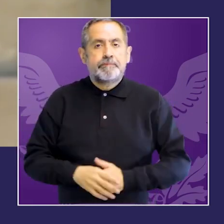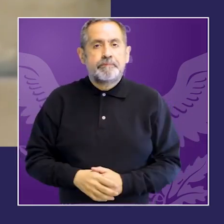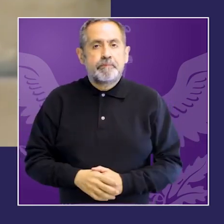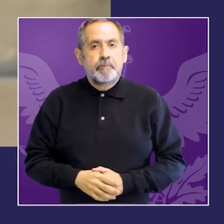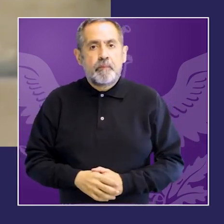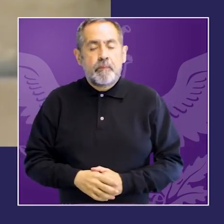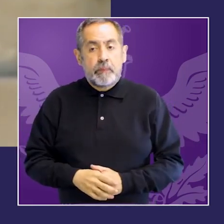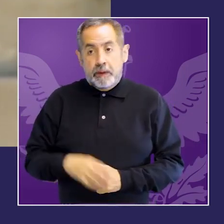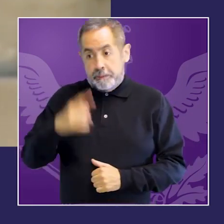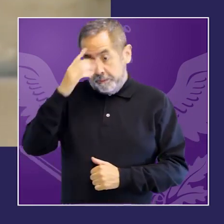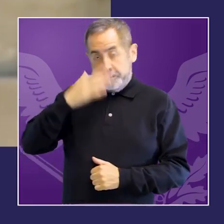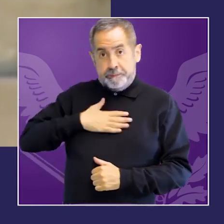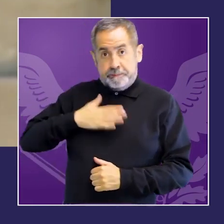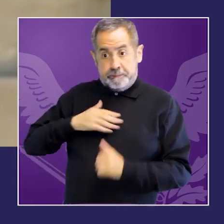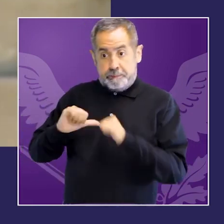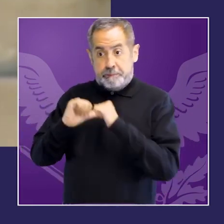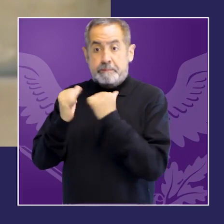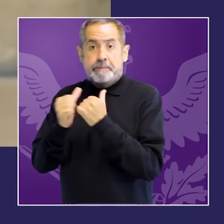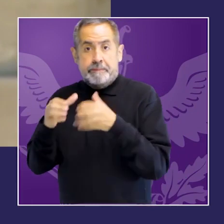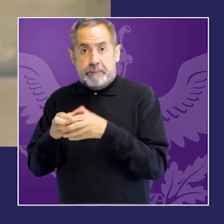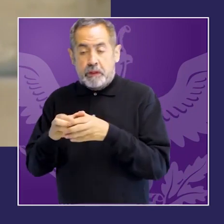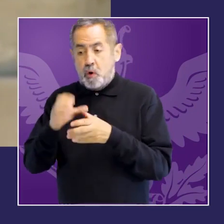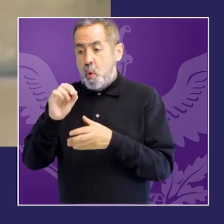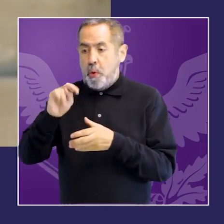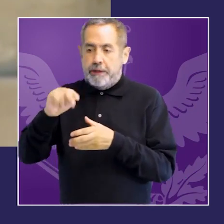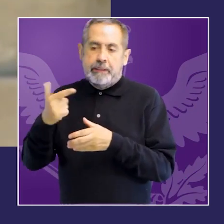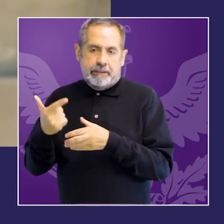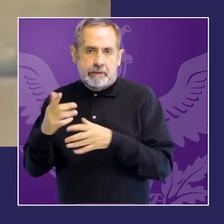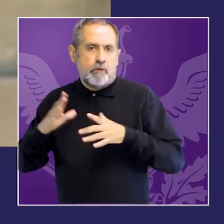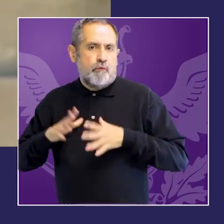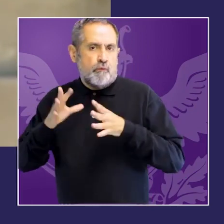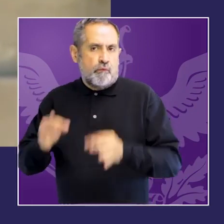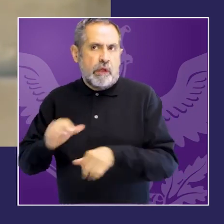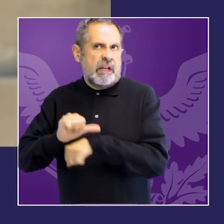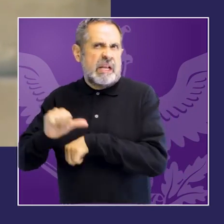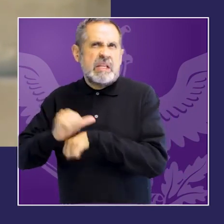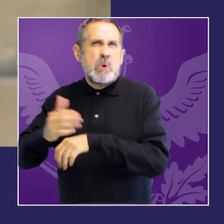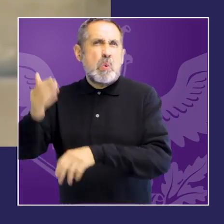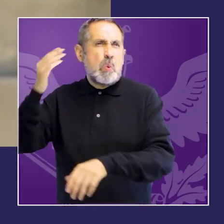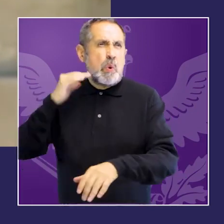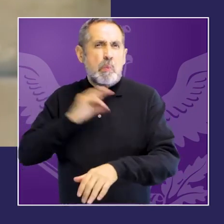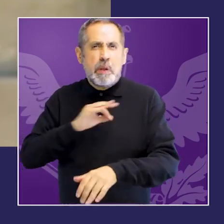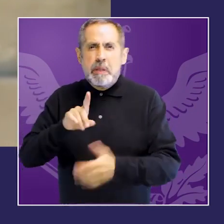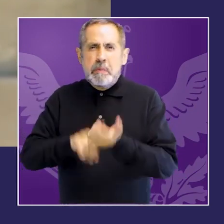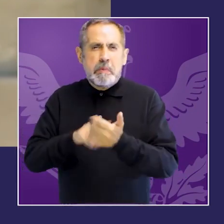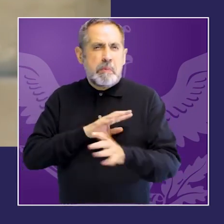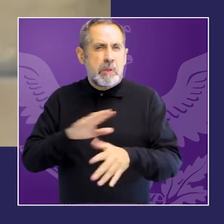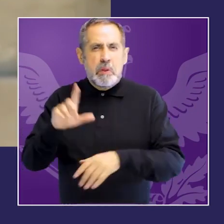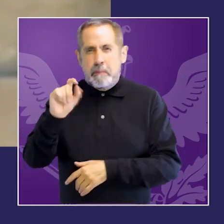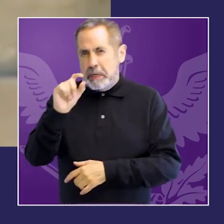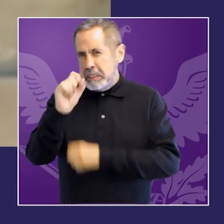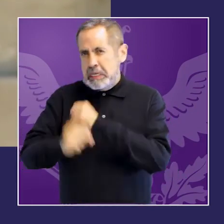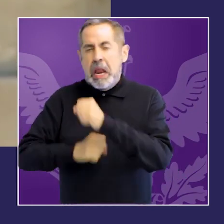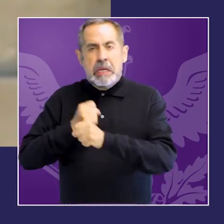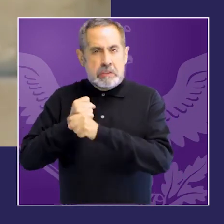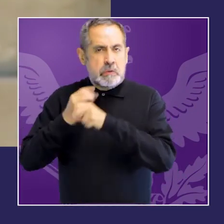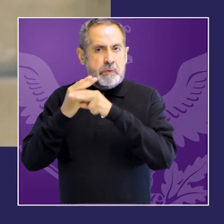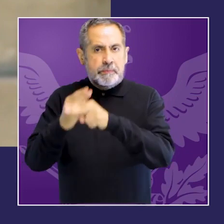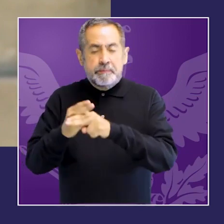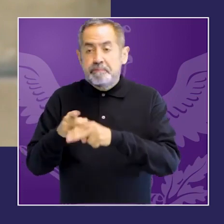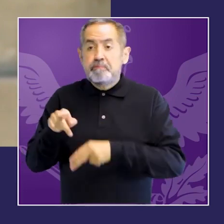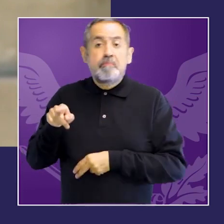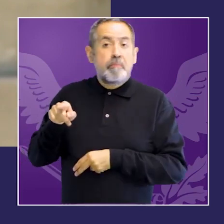este encuentro junto a la Comisión Interamericana de Mujeres y el mecanismo de seguimiento de la Convención de Bento Pará,